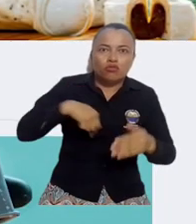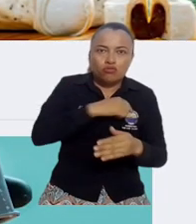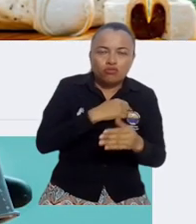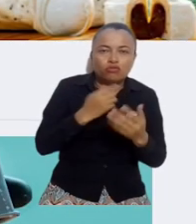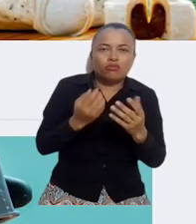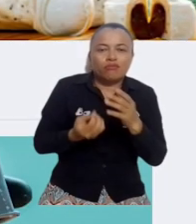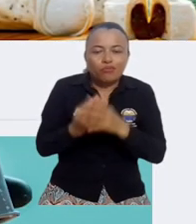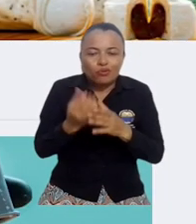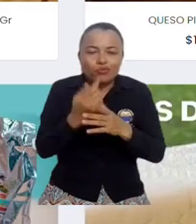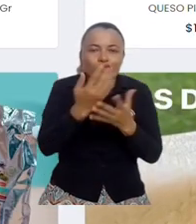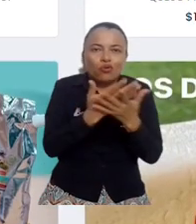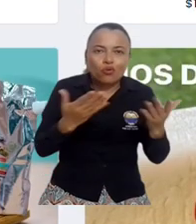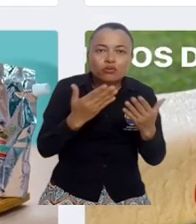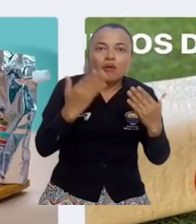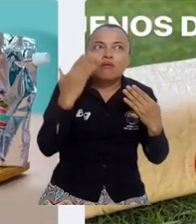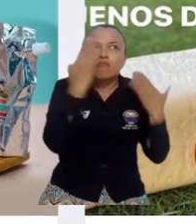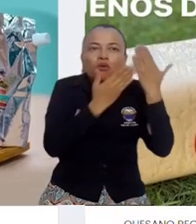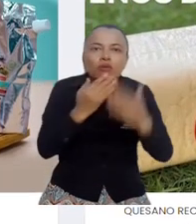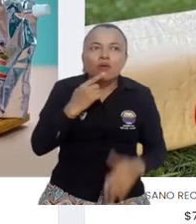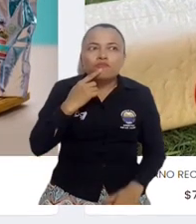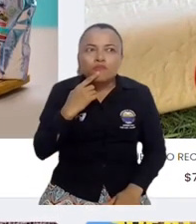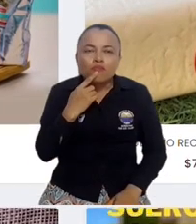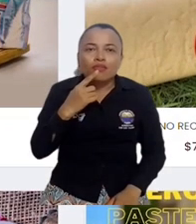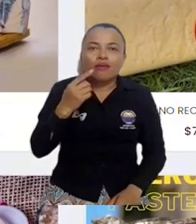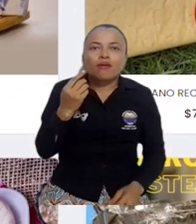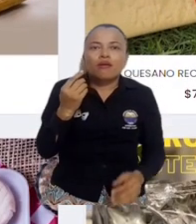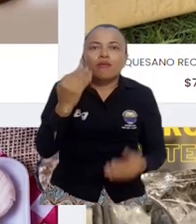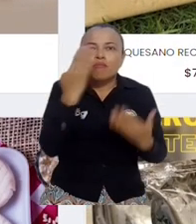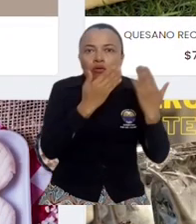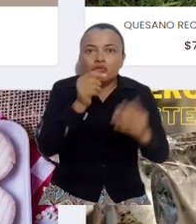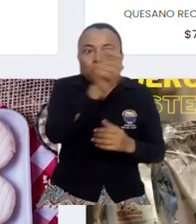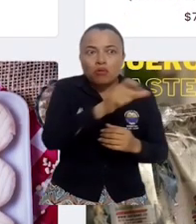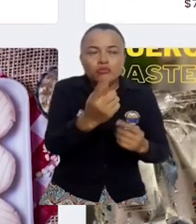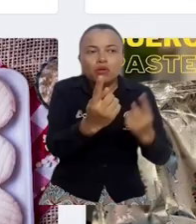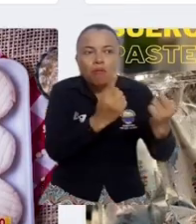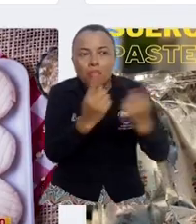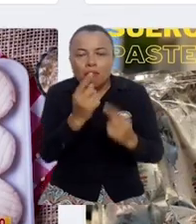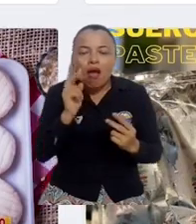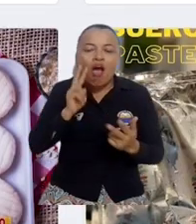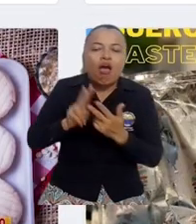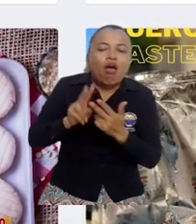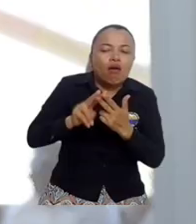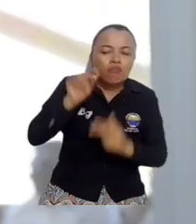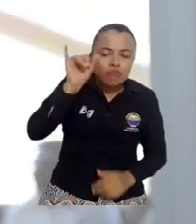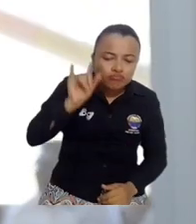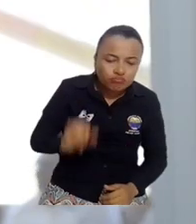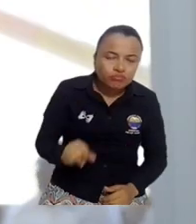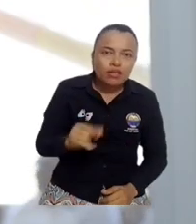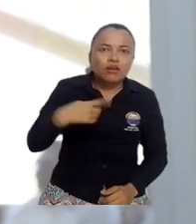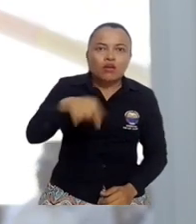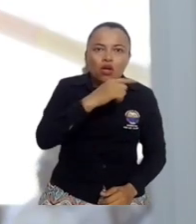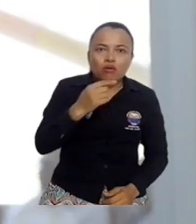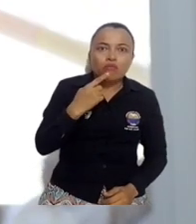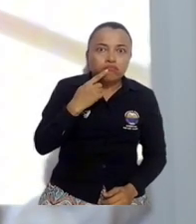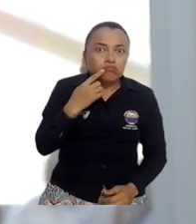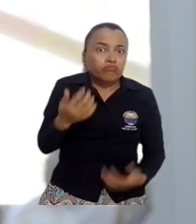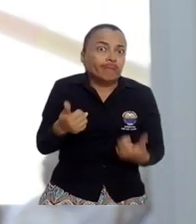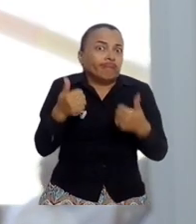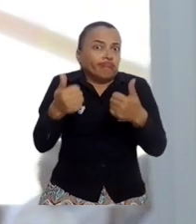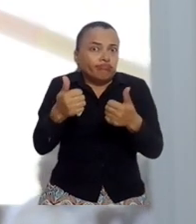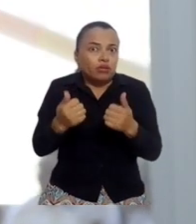nuestro producto. Realizar diferentes testeos que nos han llevado a adquirir posicionamiento y adicional a esto,